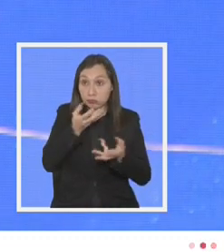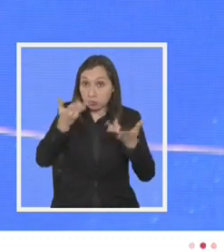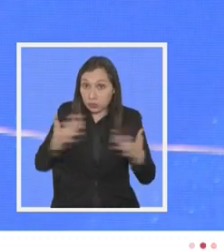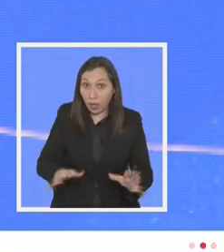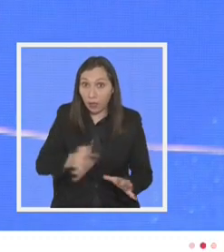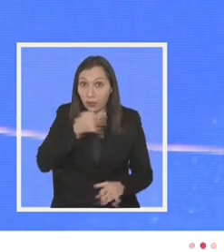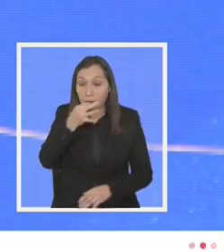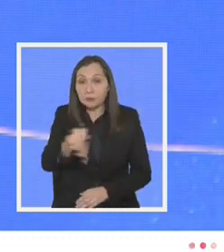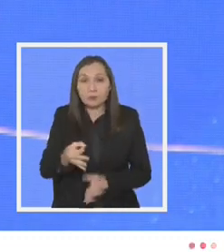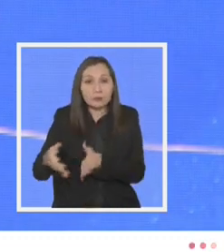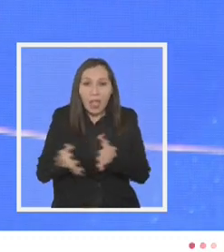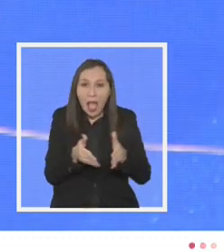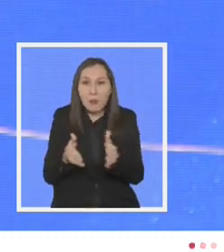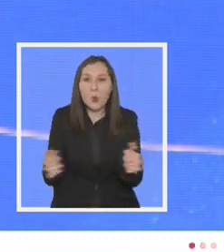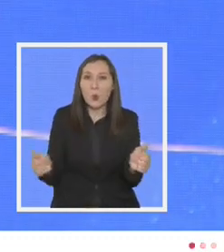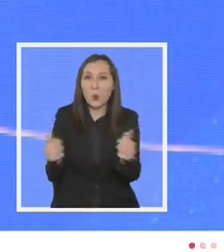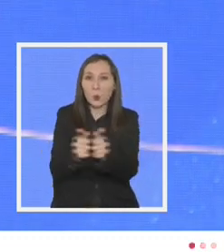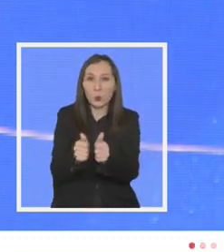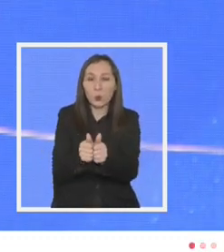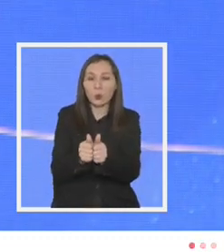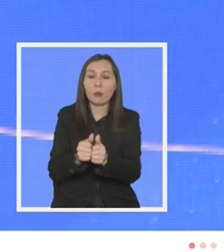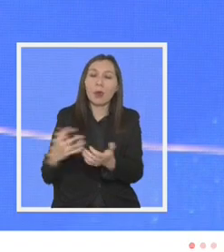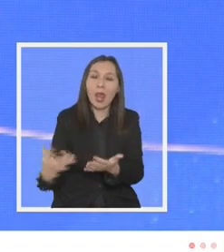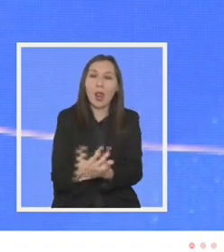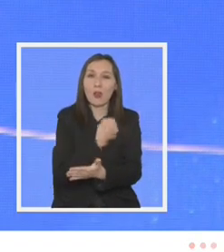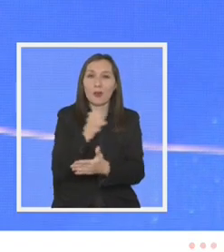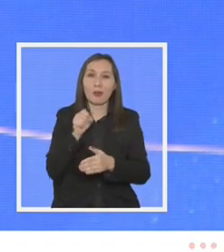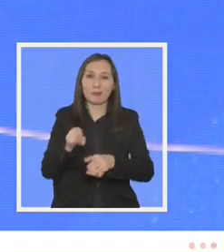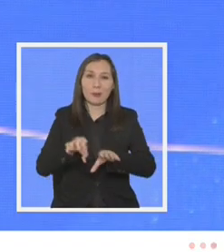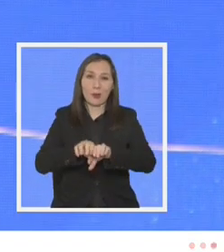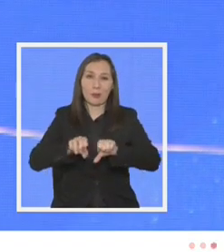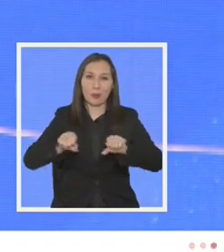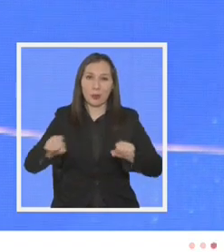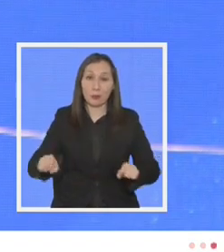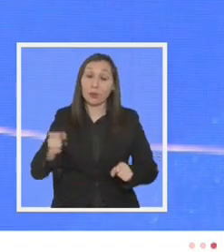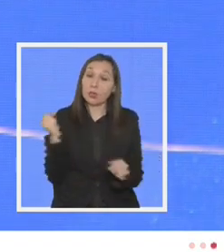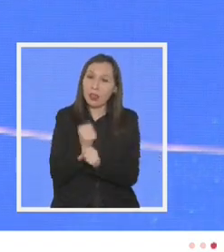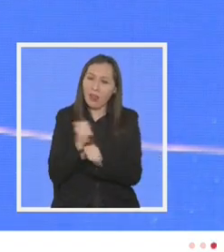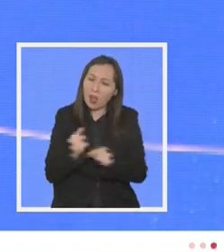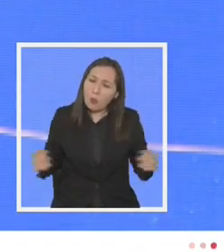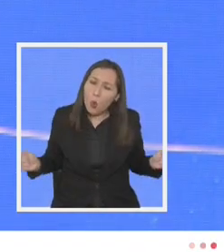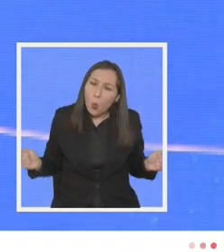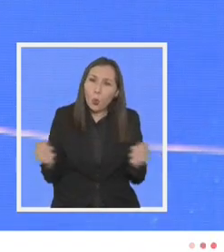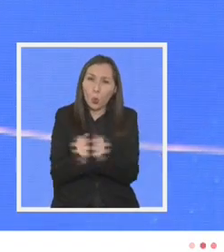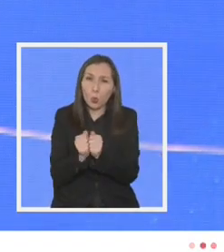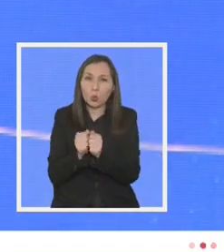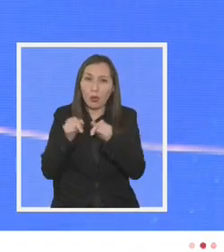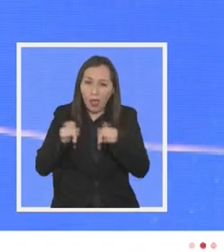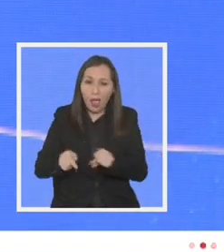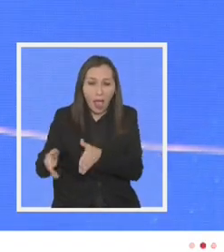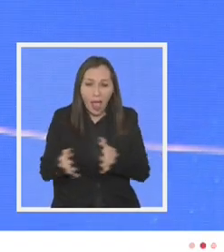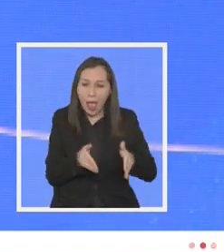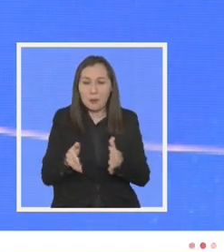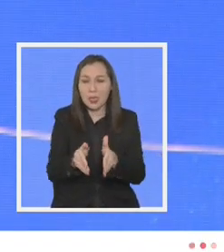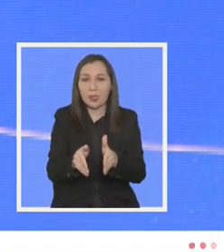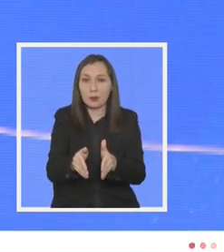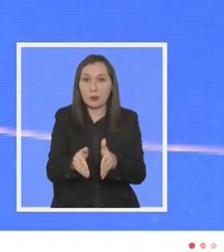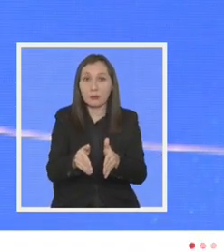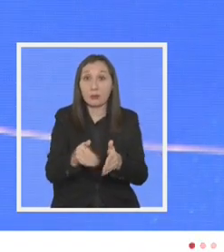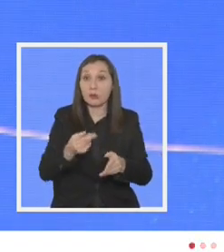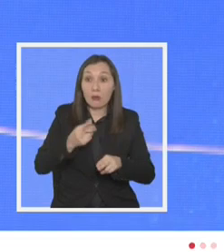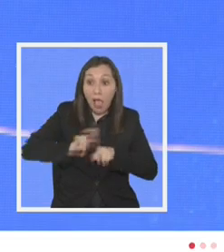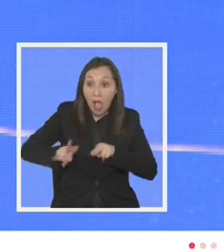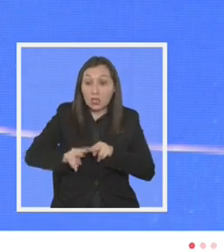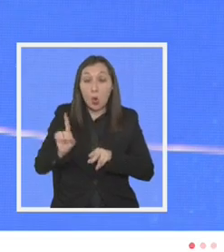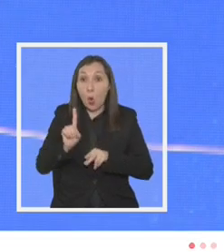un camino conjunto para lograr ese compromiso trabajemos juntos en este camino porque lo que